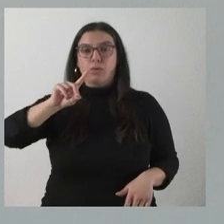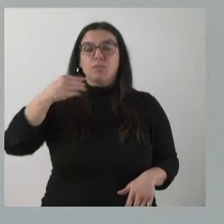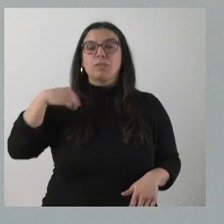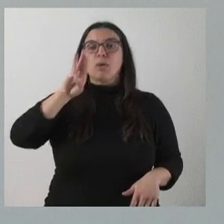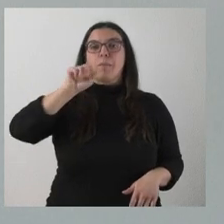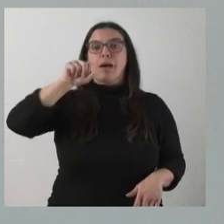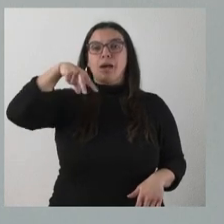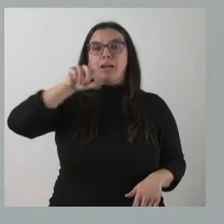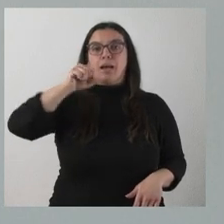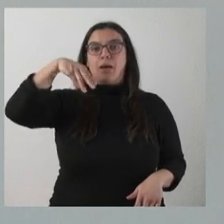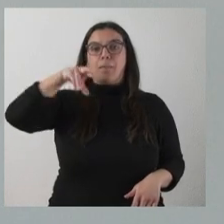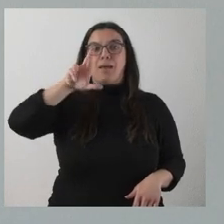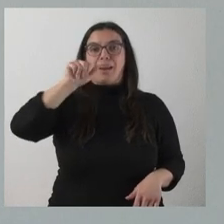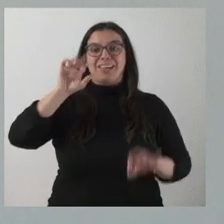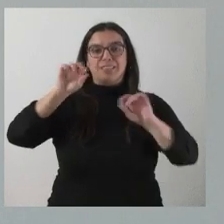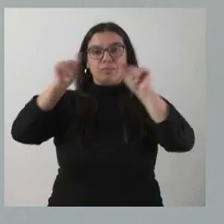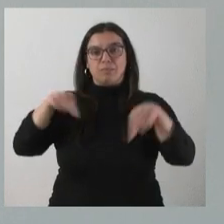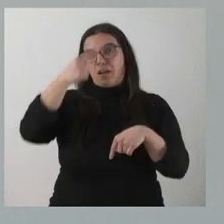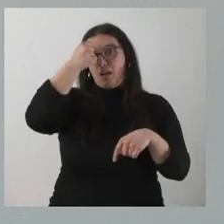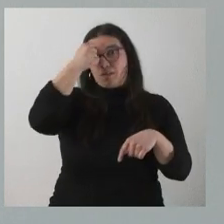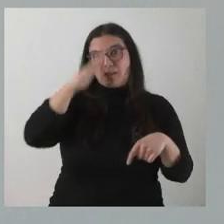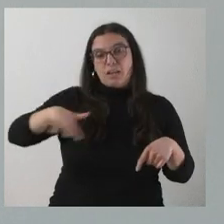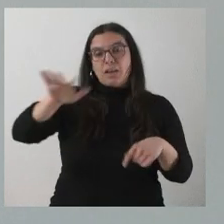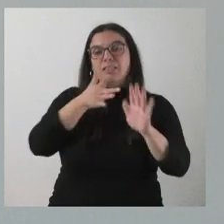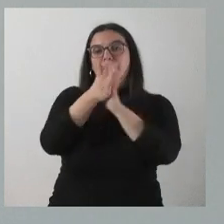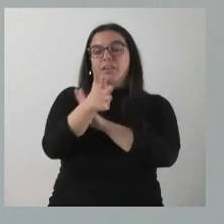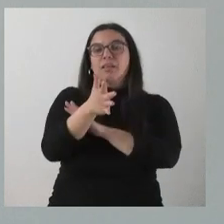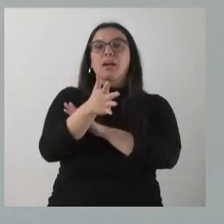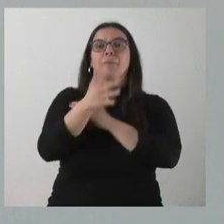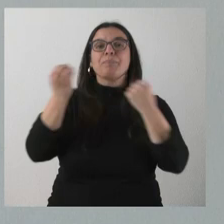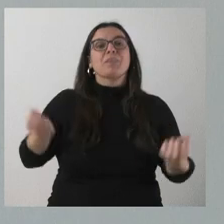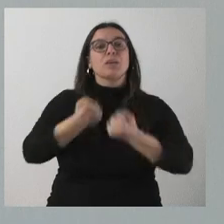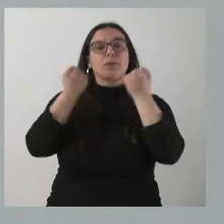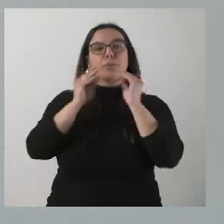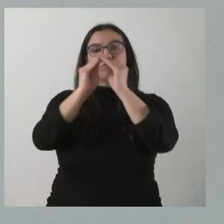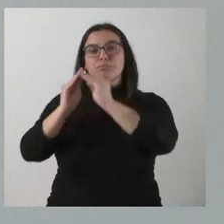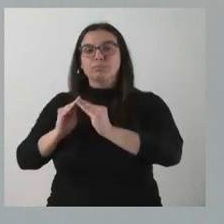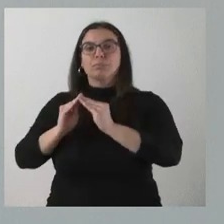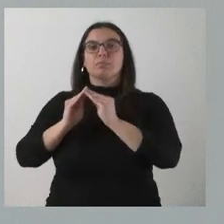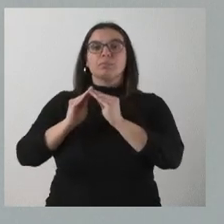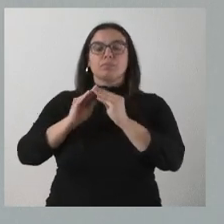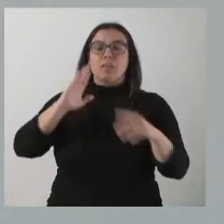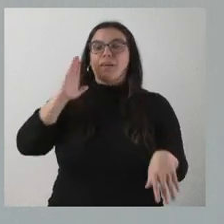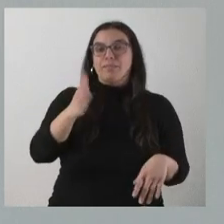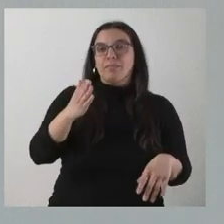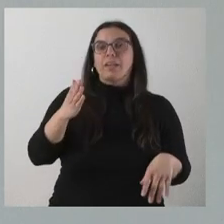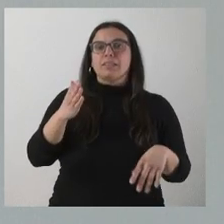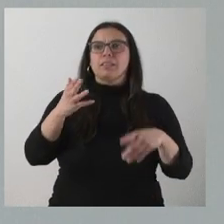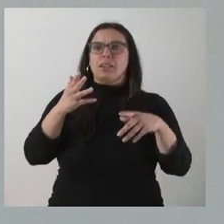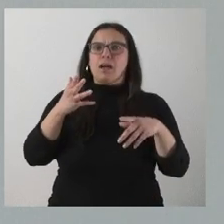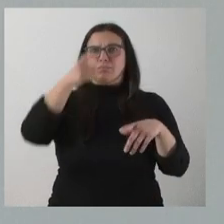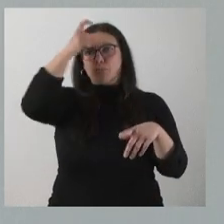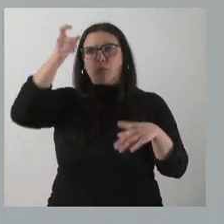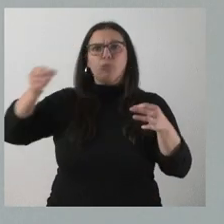en Ávila. Estamos hablando de actuaciones que afectan a una relación extensa de